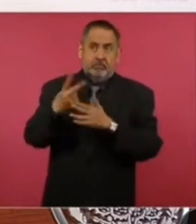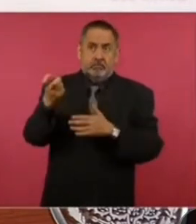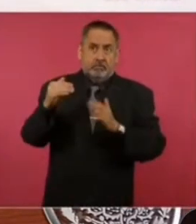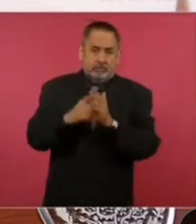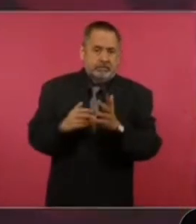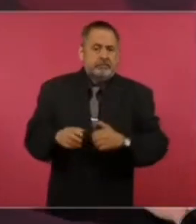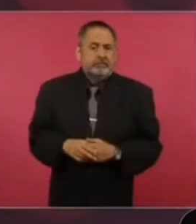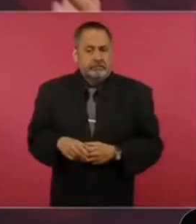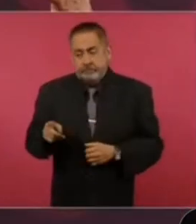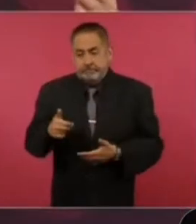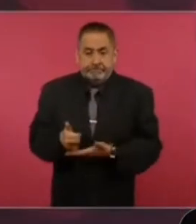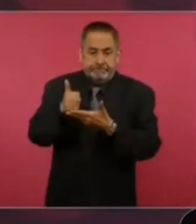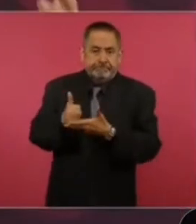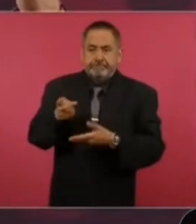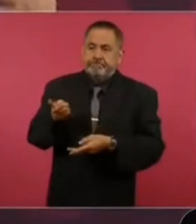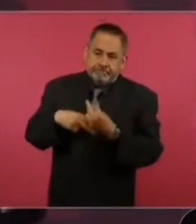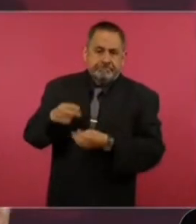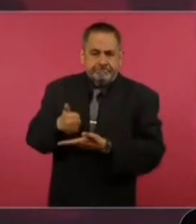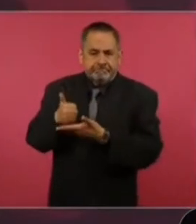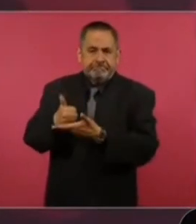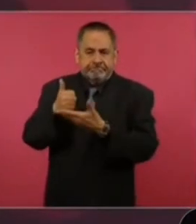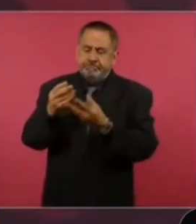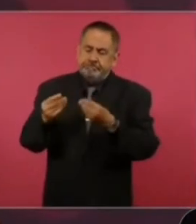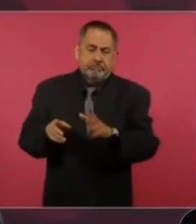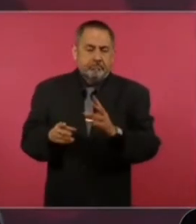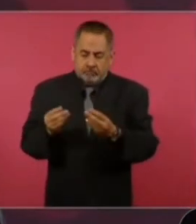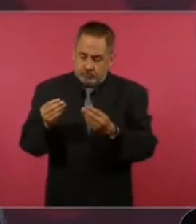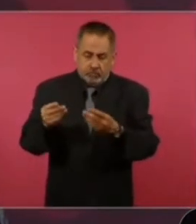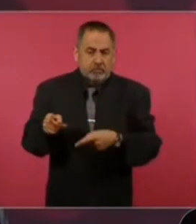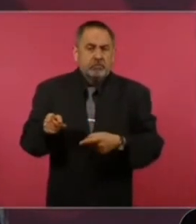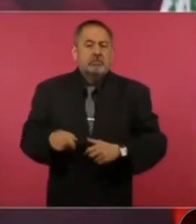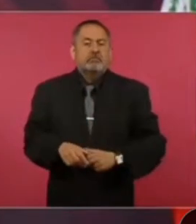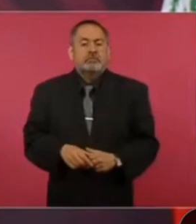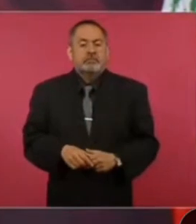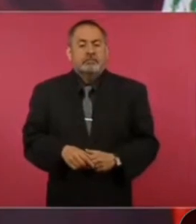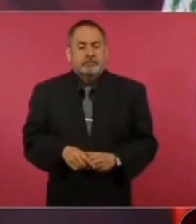Entonces, eso ha ayudado y va a seguir ayudando, mucho.